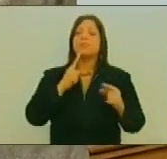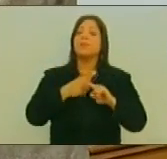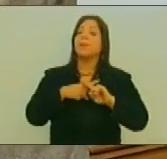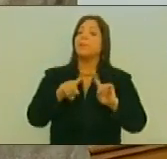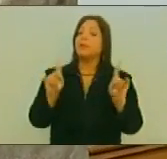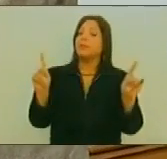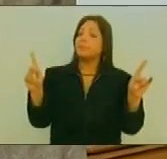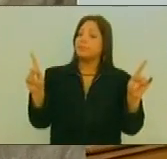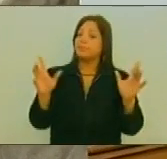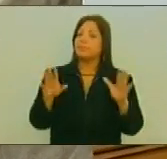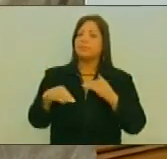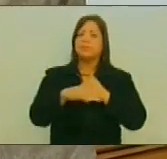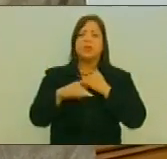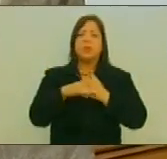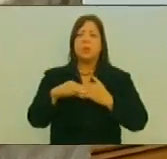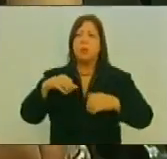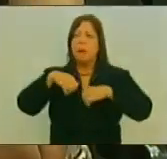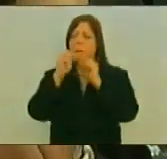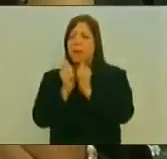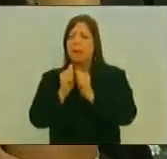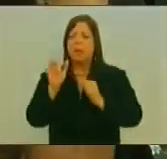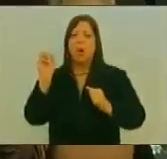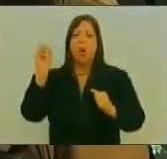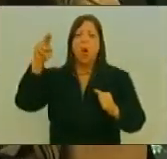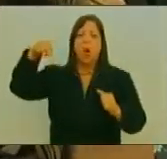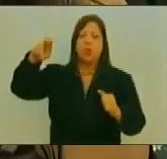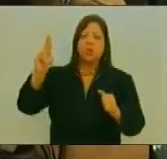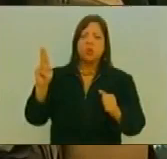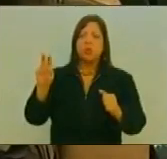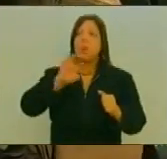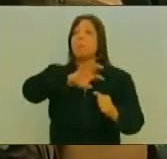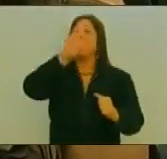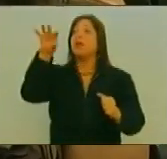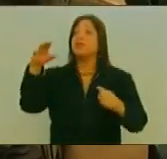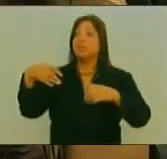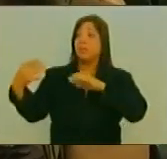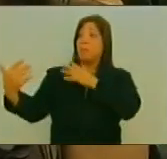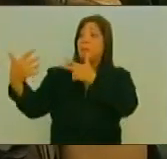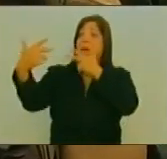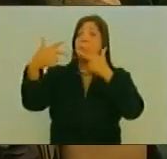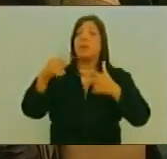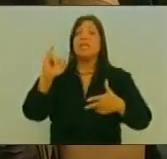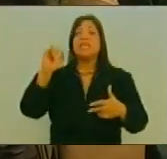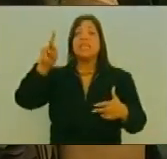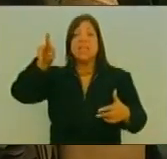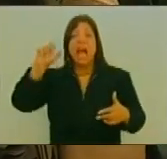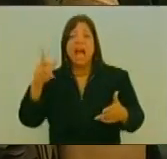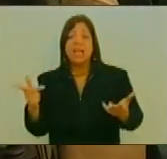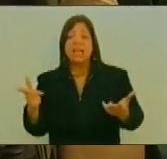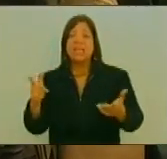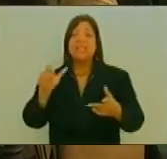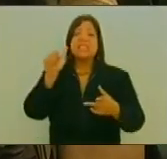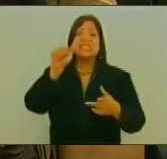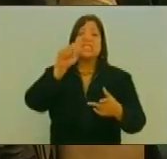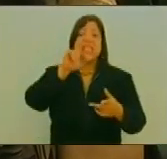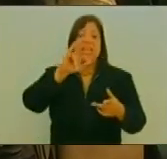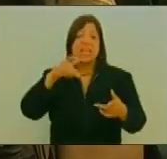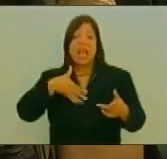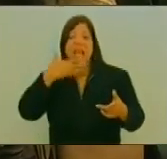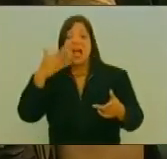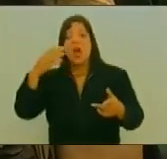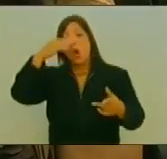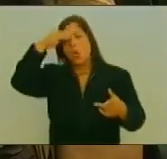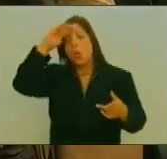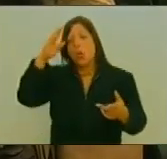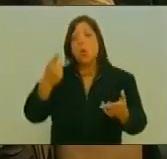Así como se peleó Con Naciones Unidas Se empezó a pelear Con varios países Irán Siria Cuba